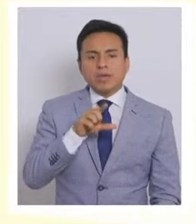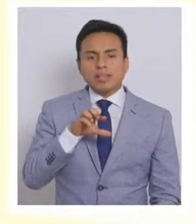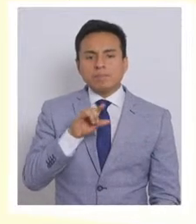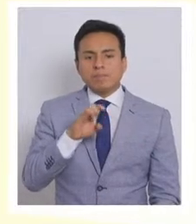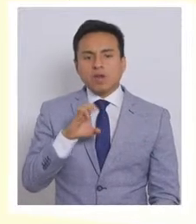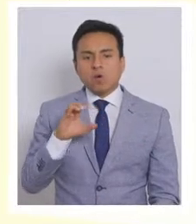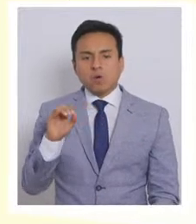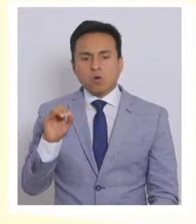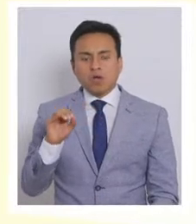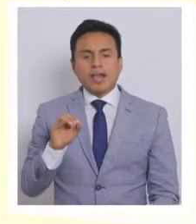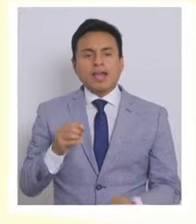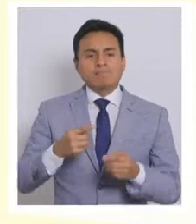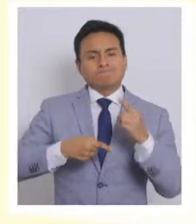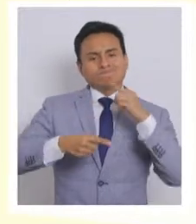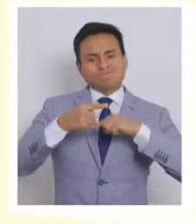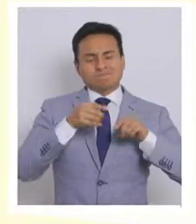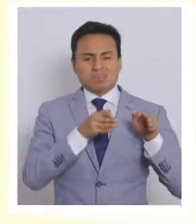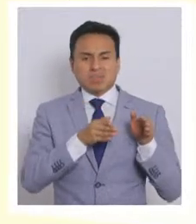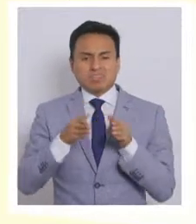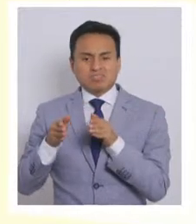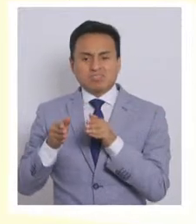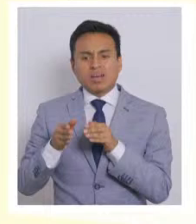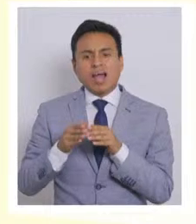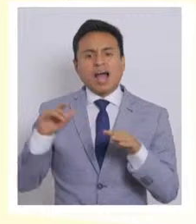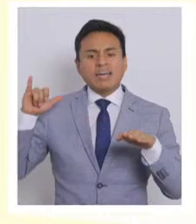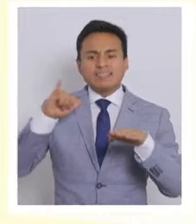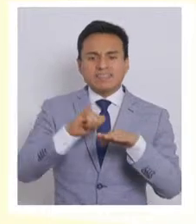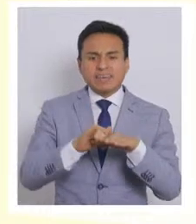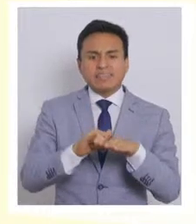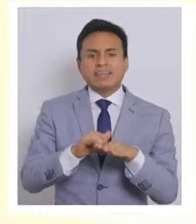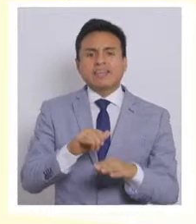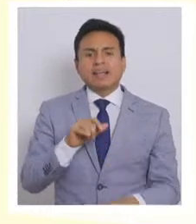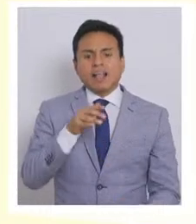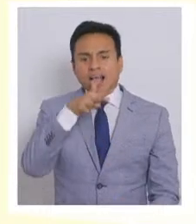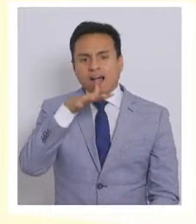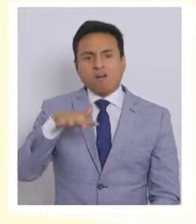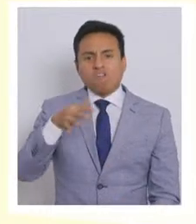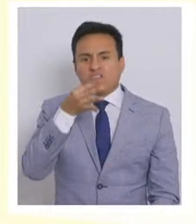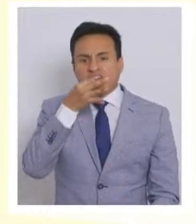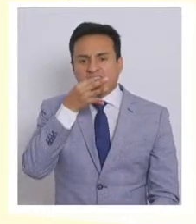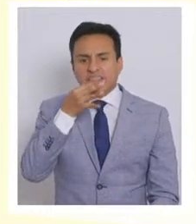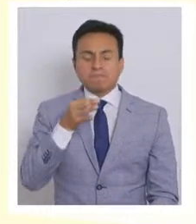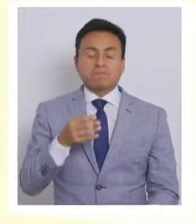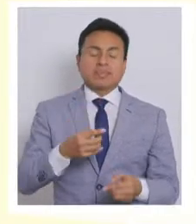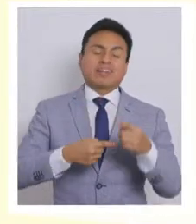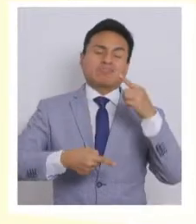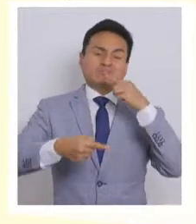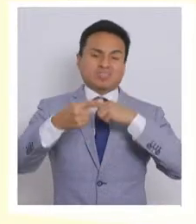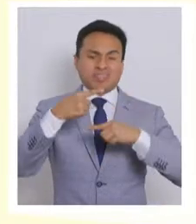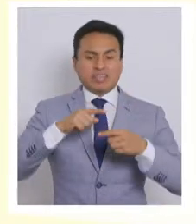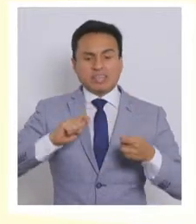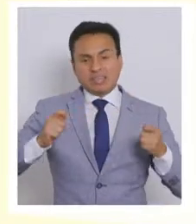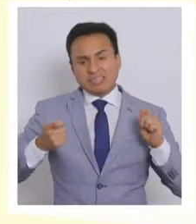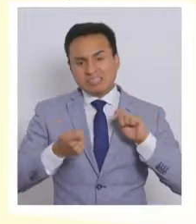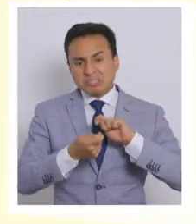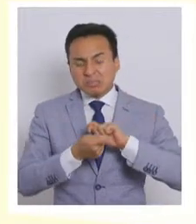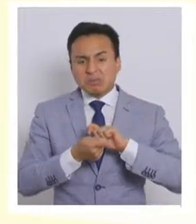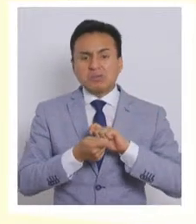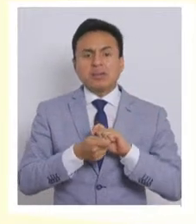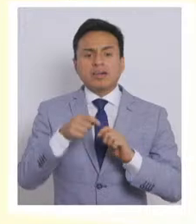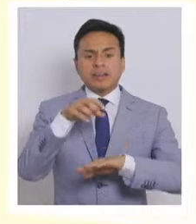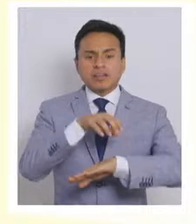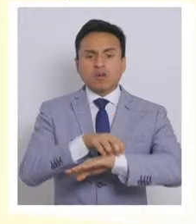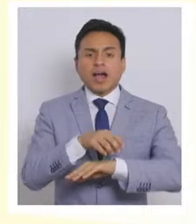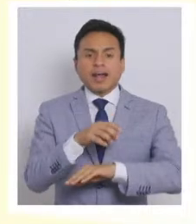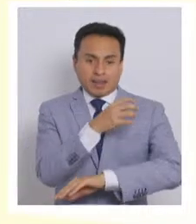Retroceden a preparación en la región de Aysén, Lago Verde. Retroceden a transición en la región